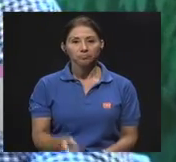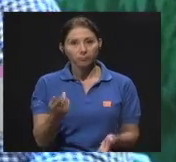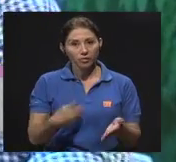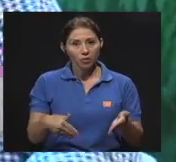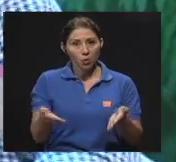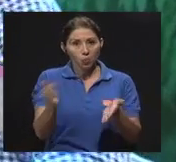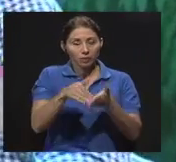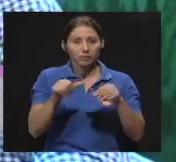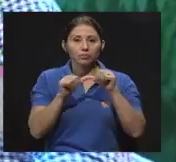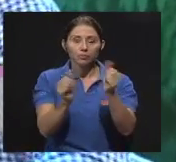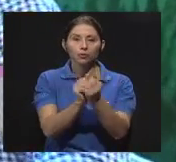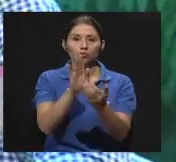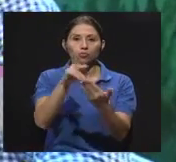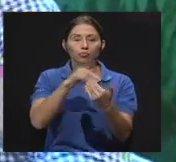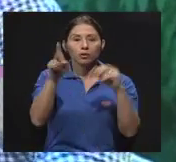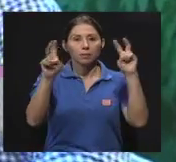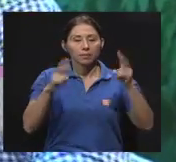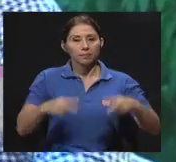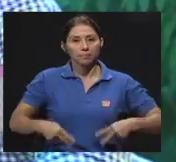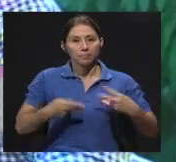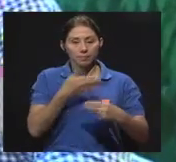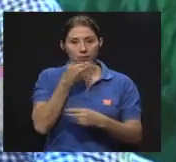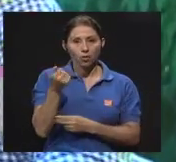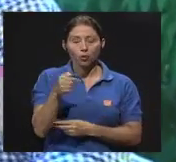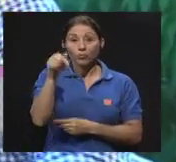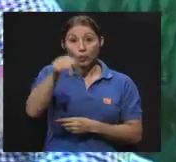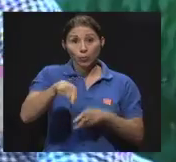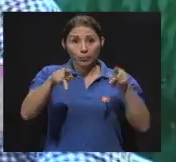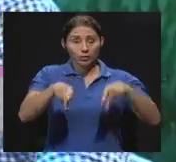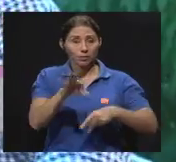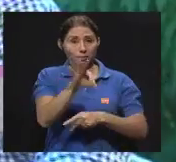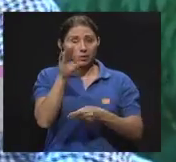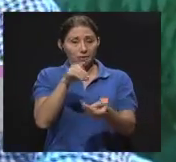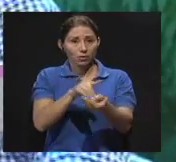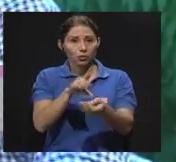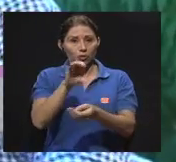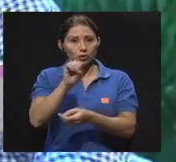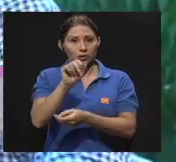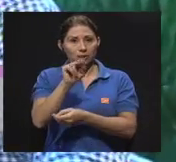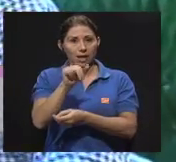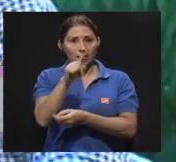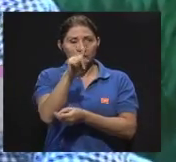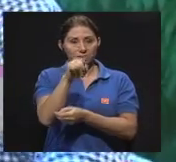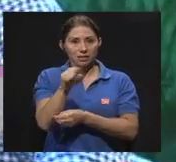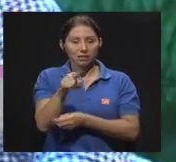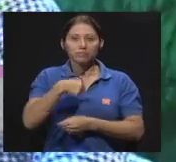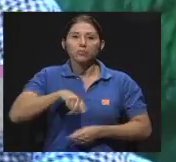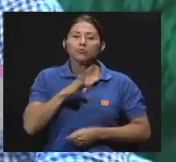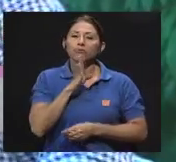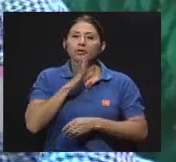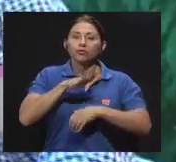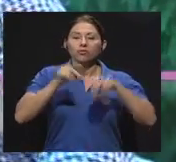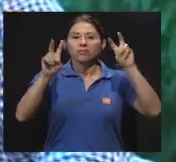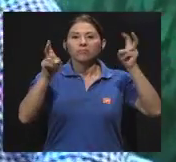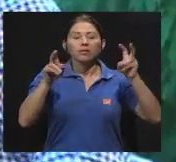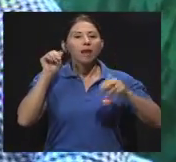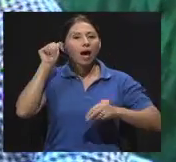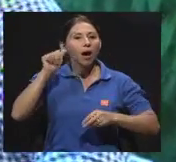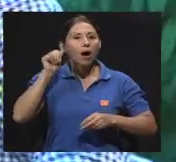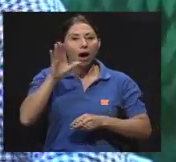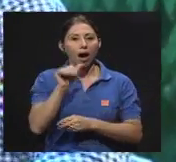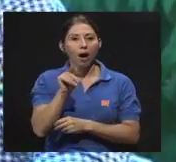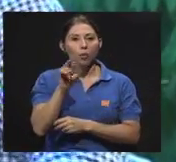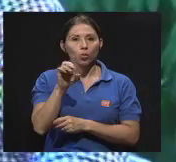Estamos de vuelta con su programa Vivir Mejor. Hoy, nuestro invitado, el doctor Sánchez. Estamos hablando del tema de la